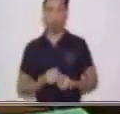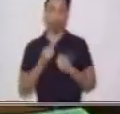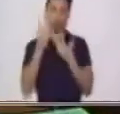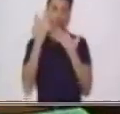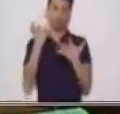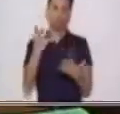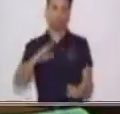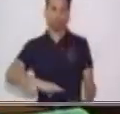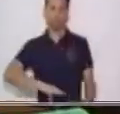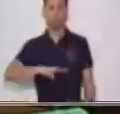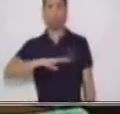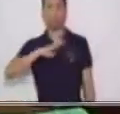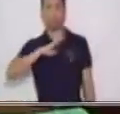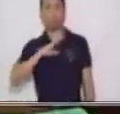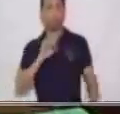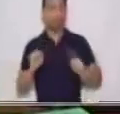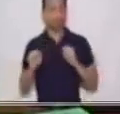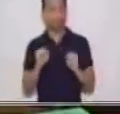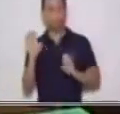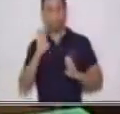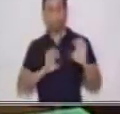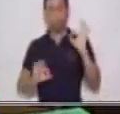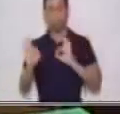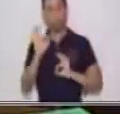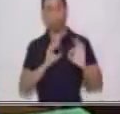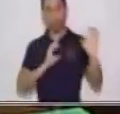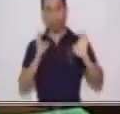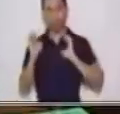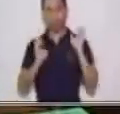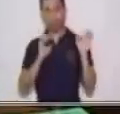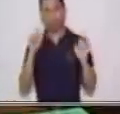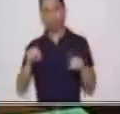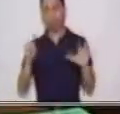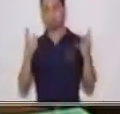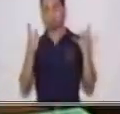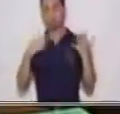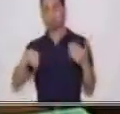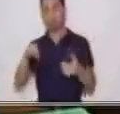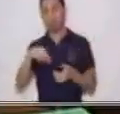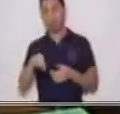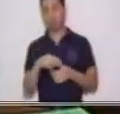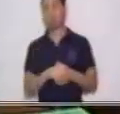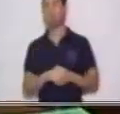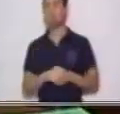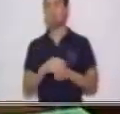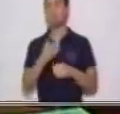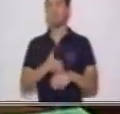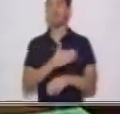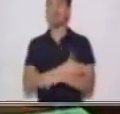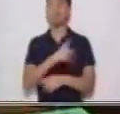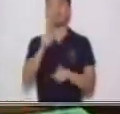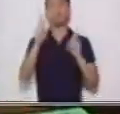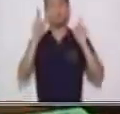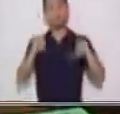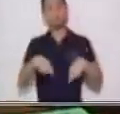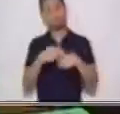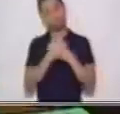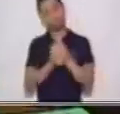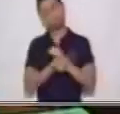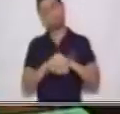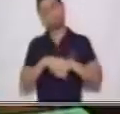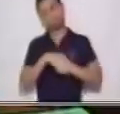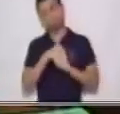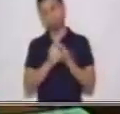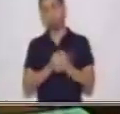el área de comunicación y lenguaje de sexto grado. Antes de iniciar, recuerda que debes lavar tus manos con agua y jabón